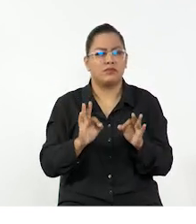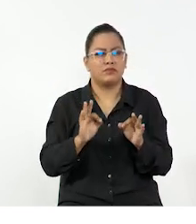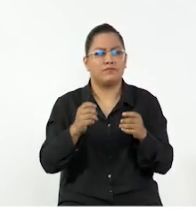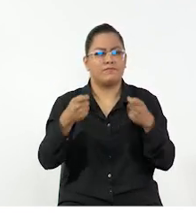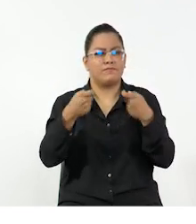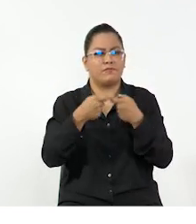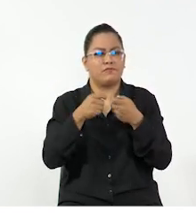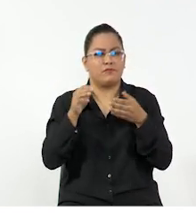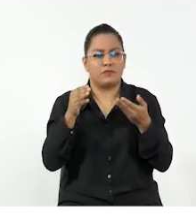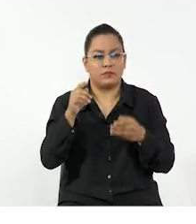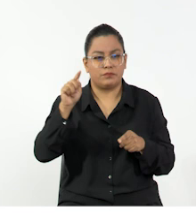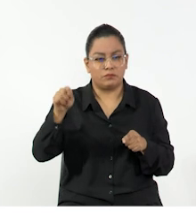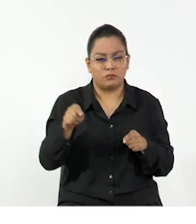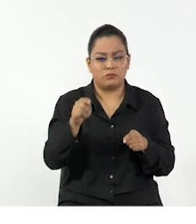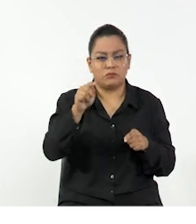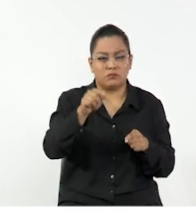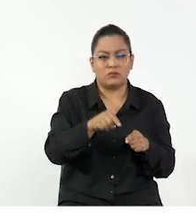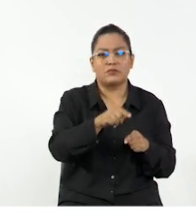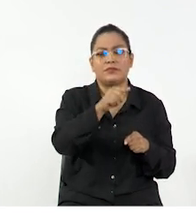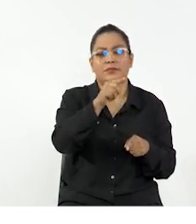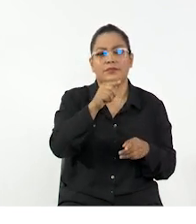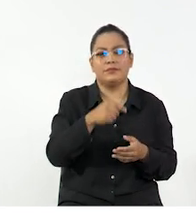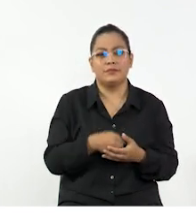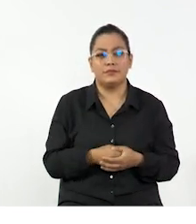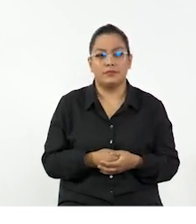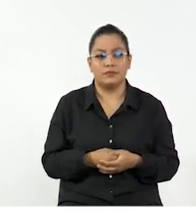y vamos a ver cómo se comporta la energía.